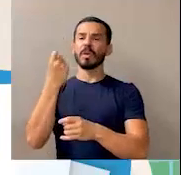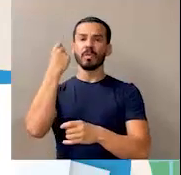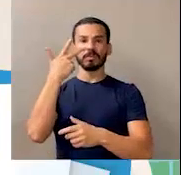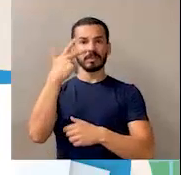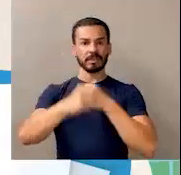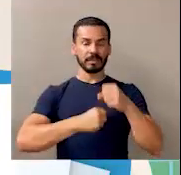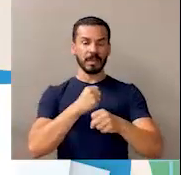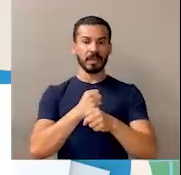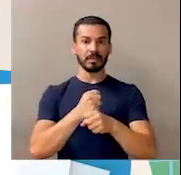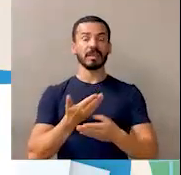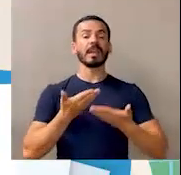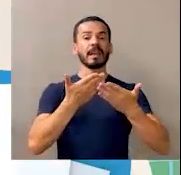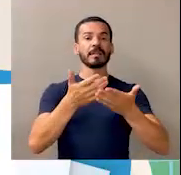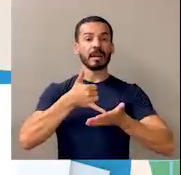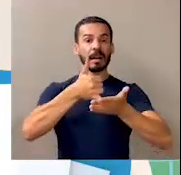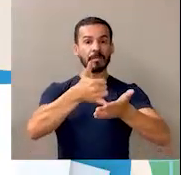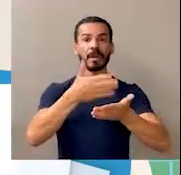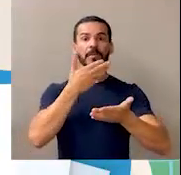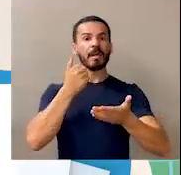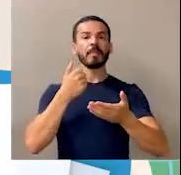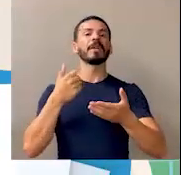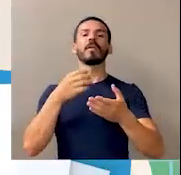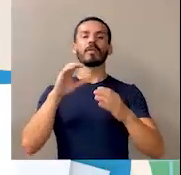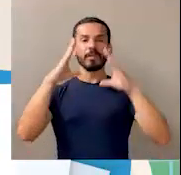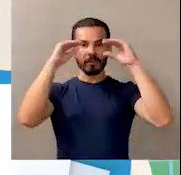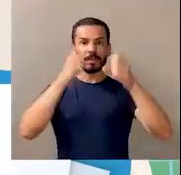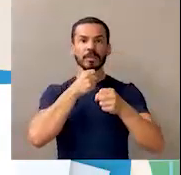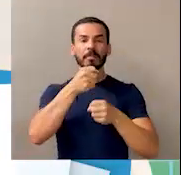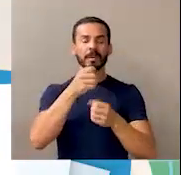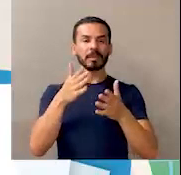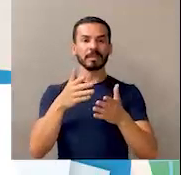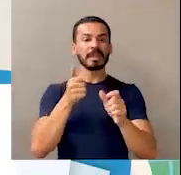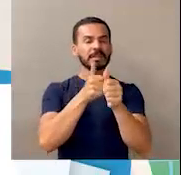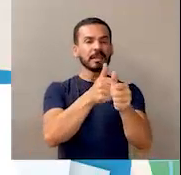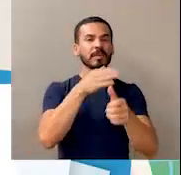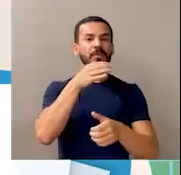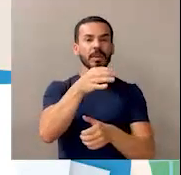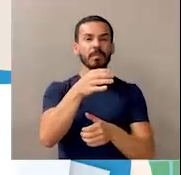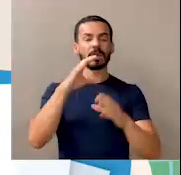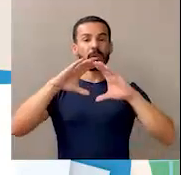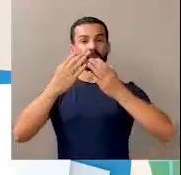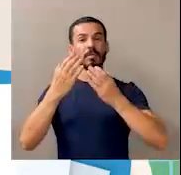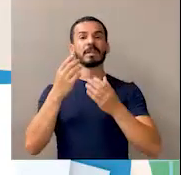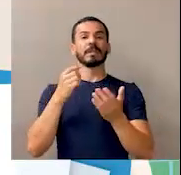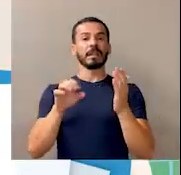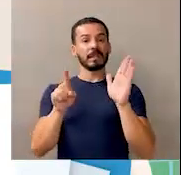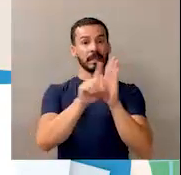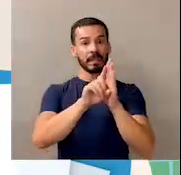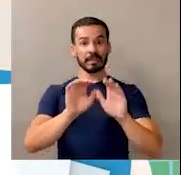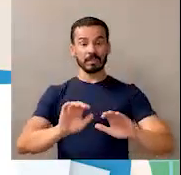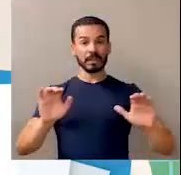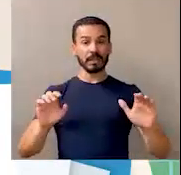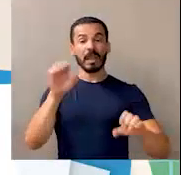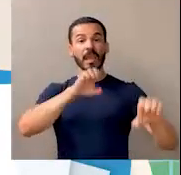últimos tres años, la entrega del premio al mejor contenido periodístico, el seguimiento a las recomendaciones del Comité de los Derechos